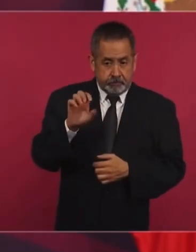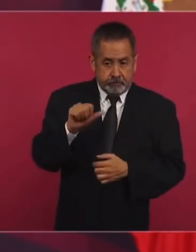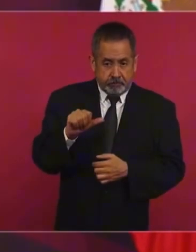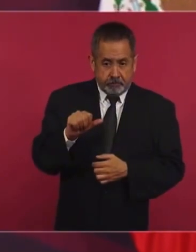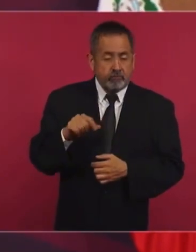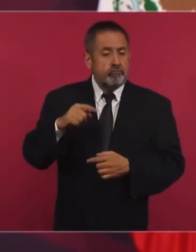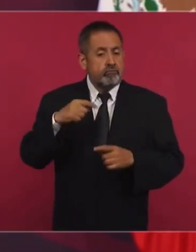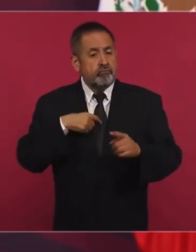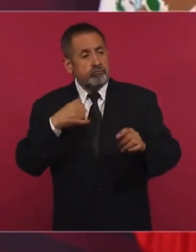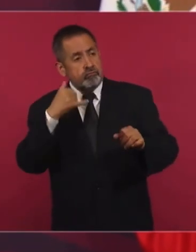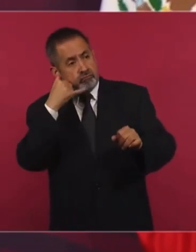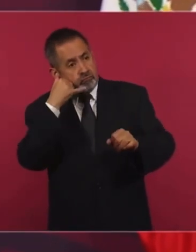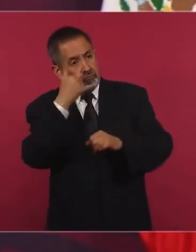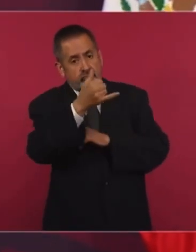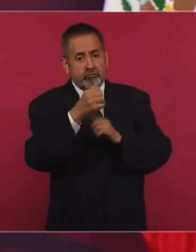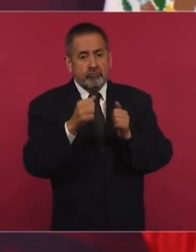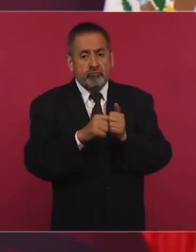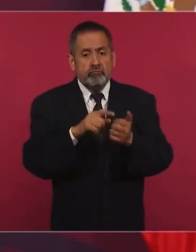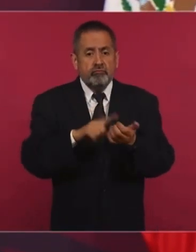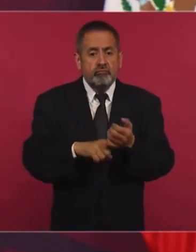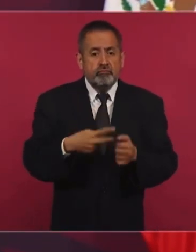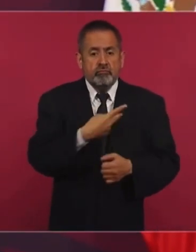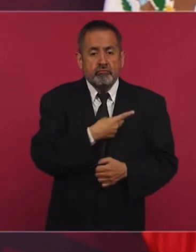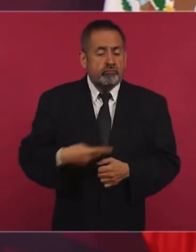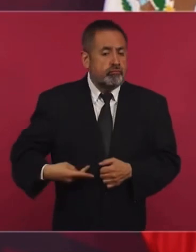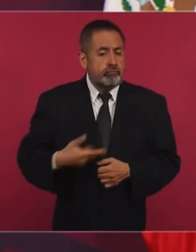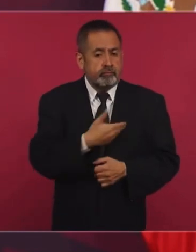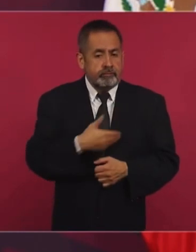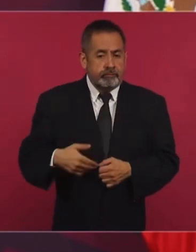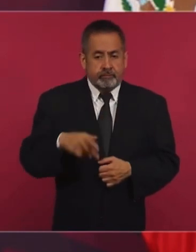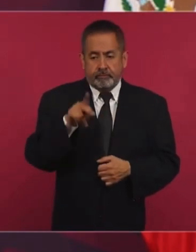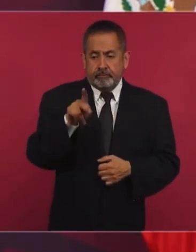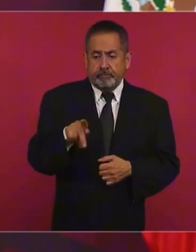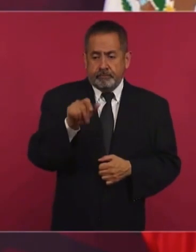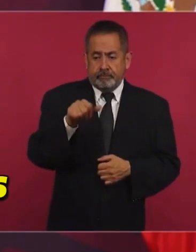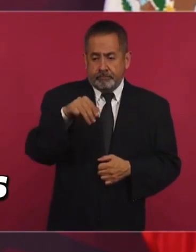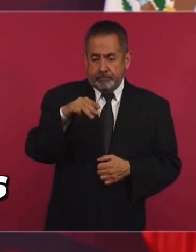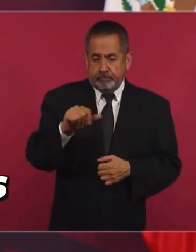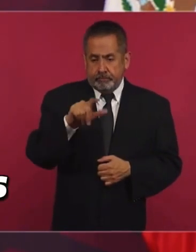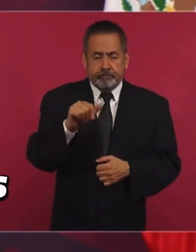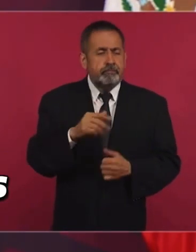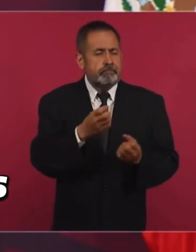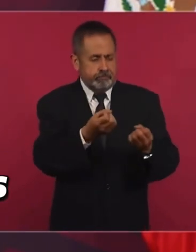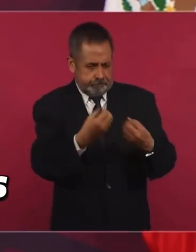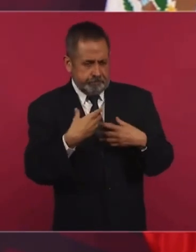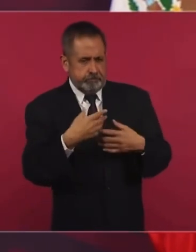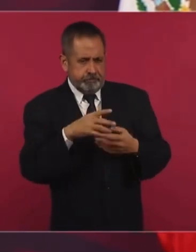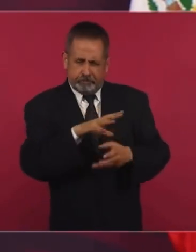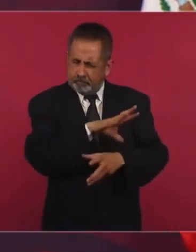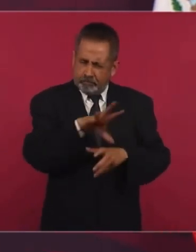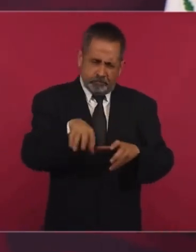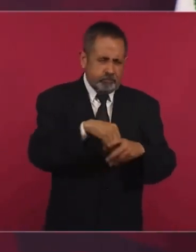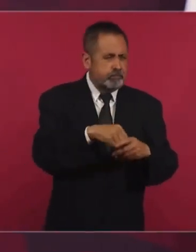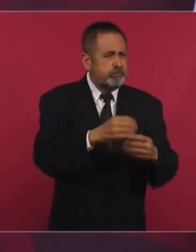yo hablé con la vicepresidenta Kamala bajar para que nos enviaran todo